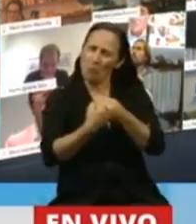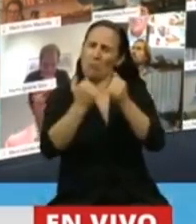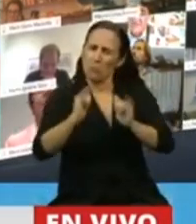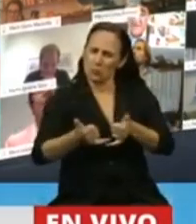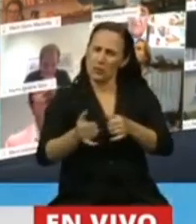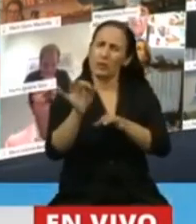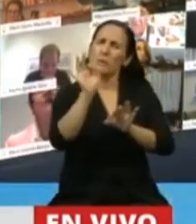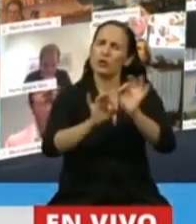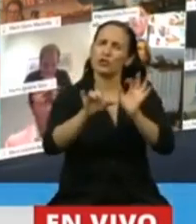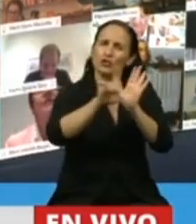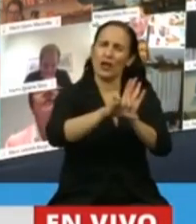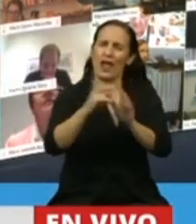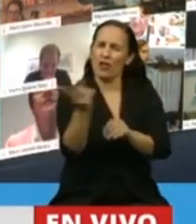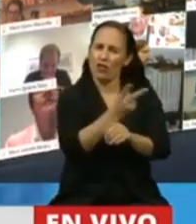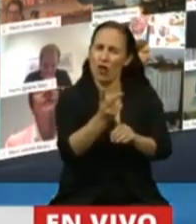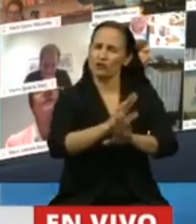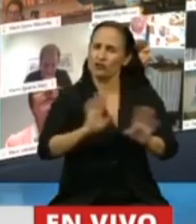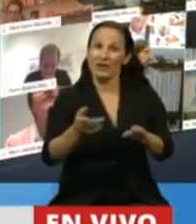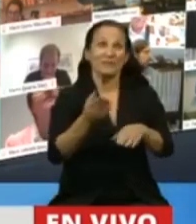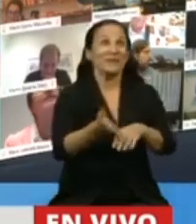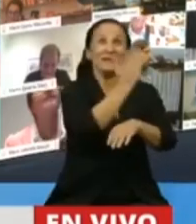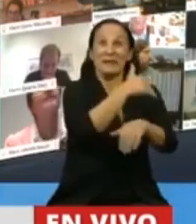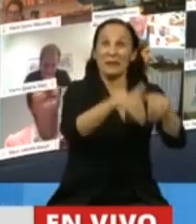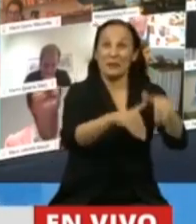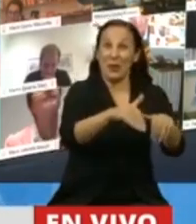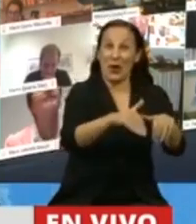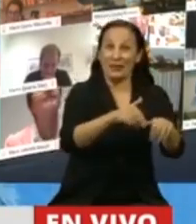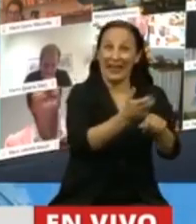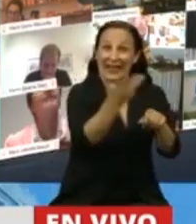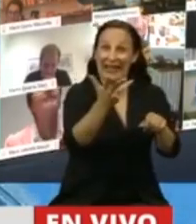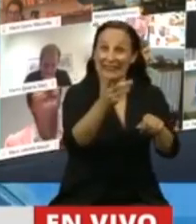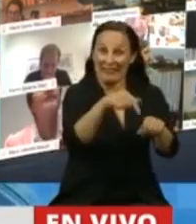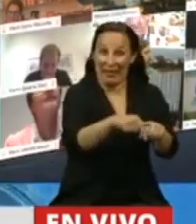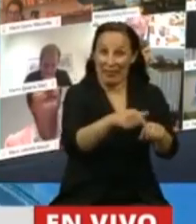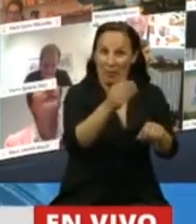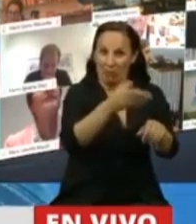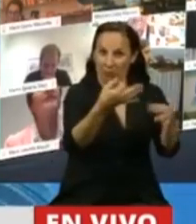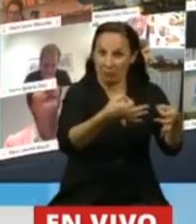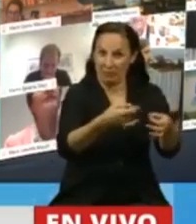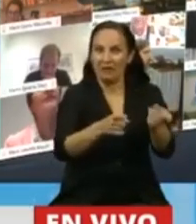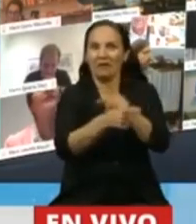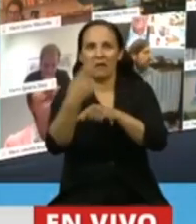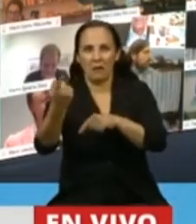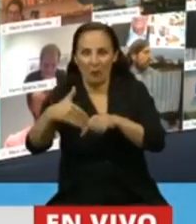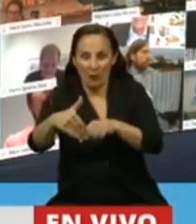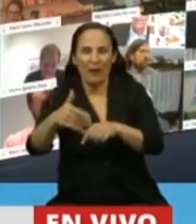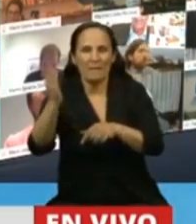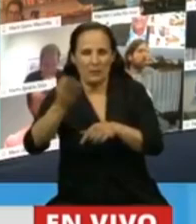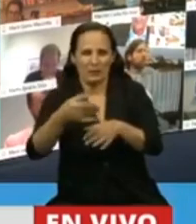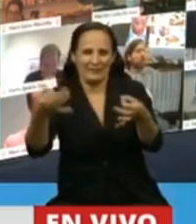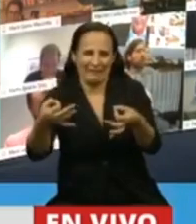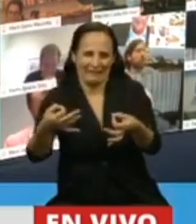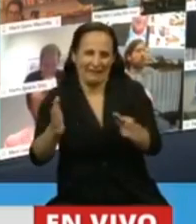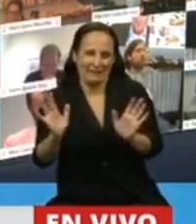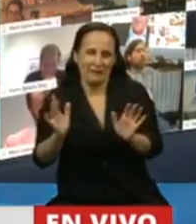No solo por el número con el que fue votado el anterior y con el que seguridad se le votado el que viene, sino porque el primero de estos